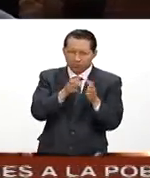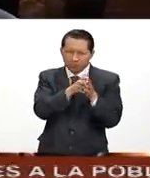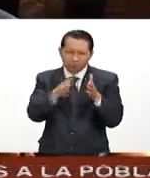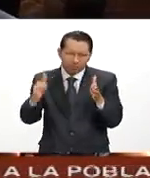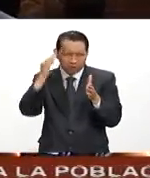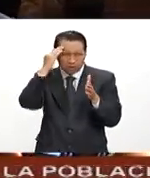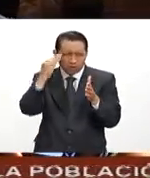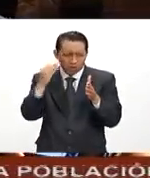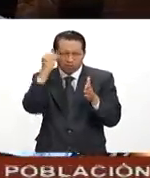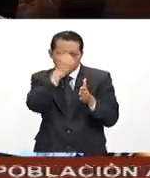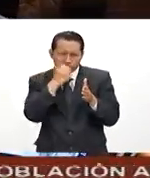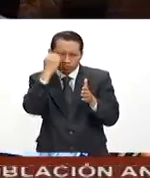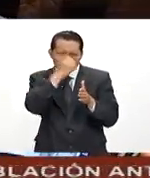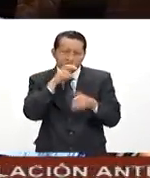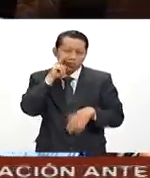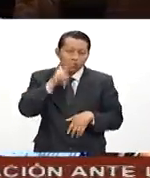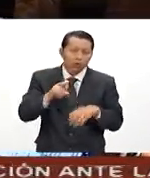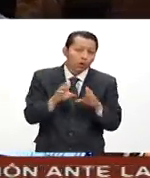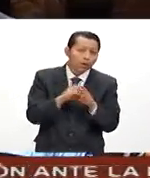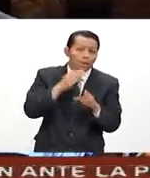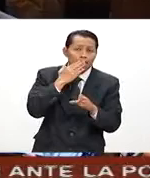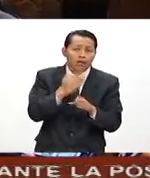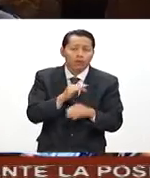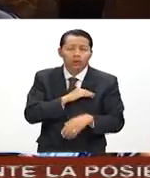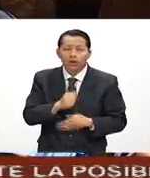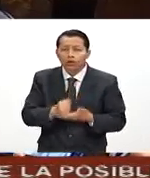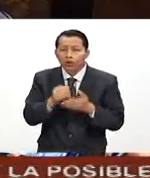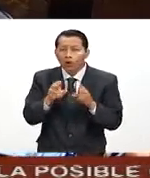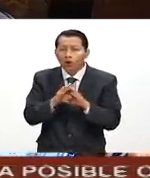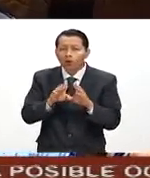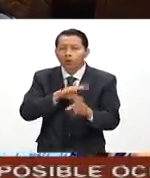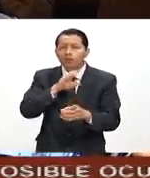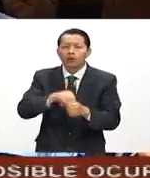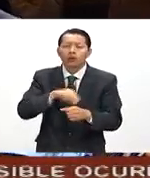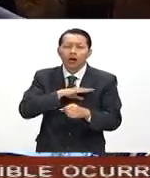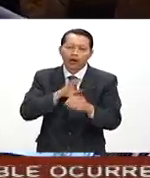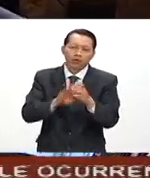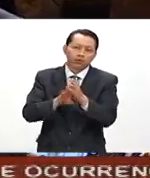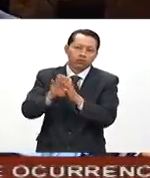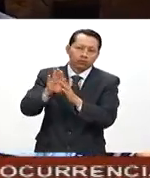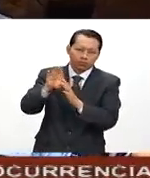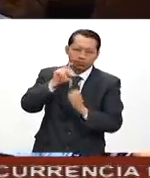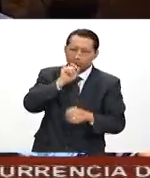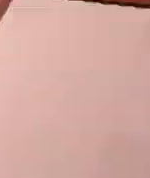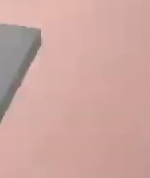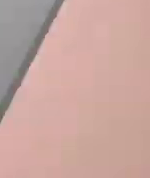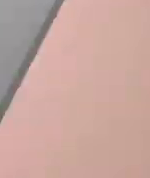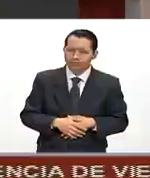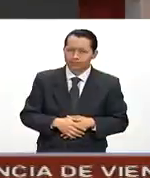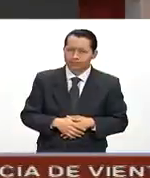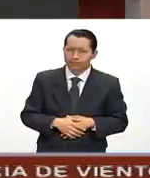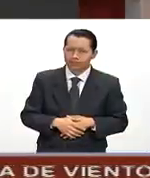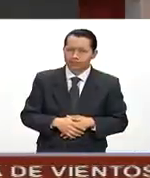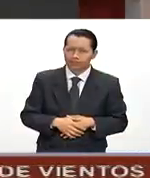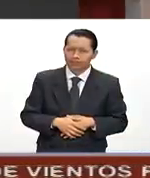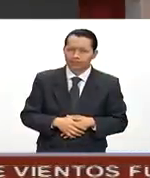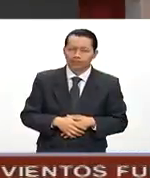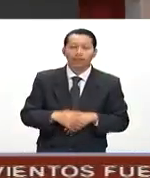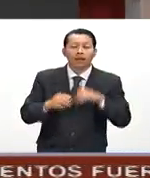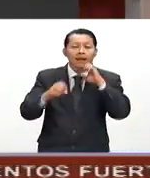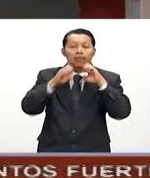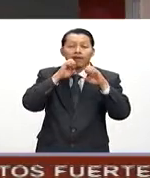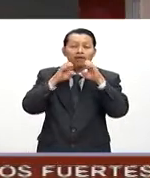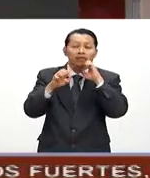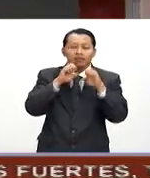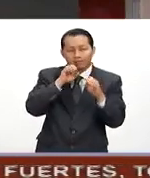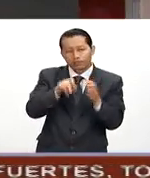la conveniencia o no de revisar nuestros estimados de crecimiento, nuestro rango. En entrevista para